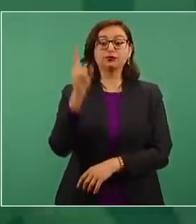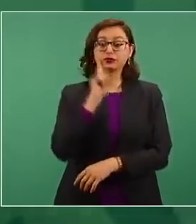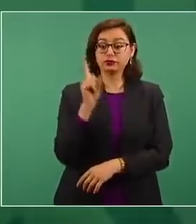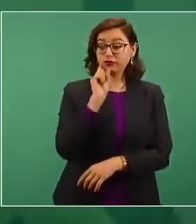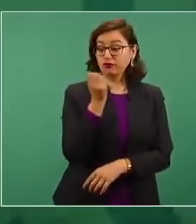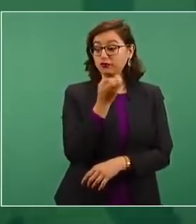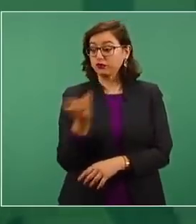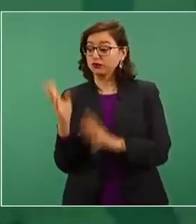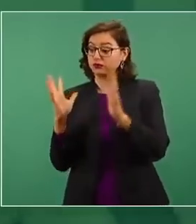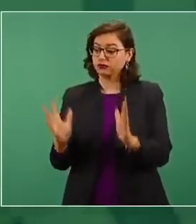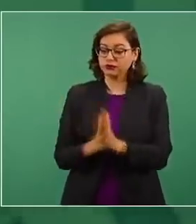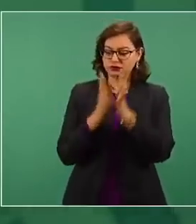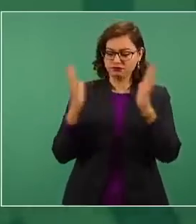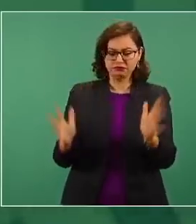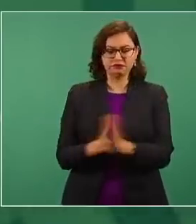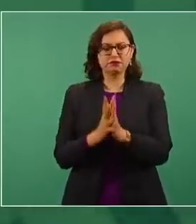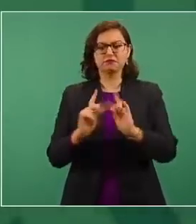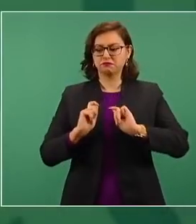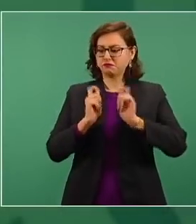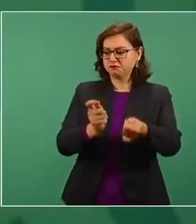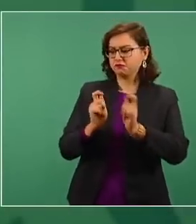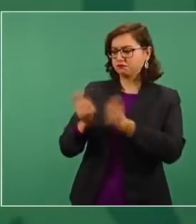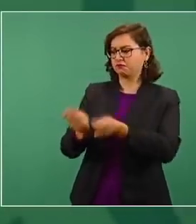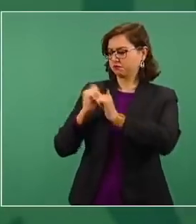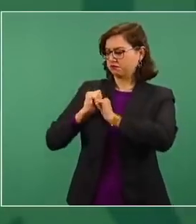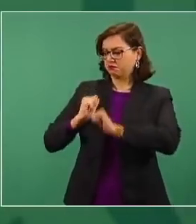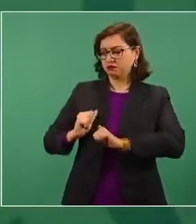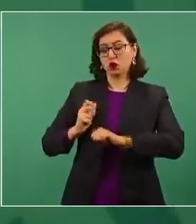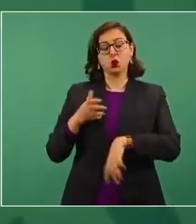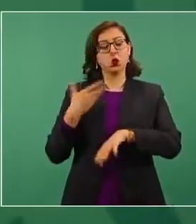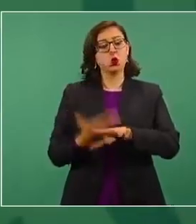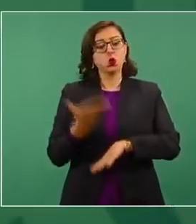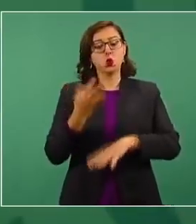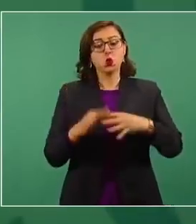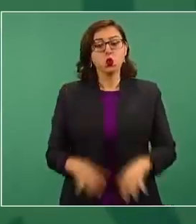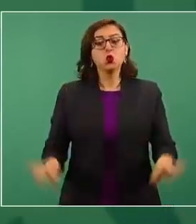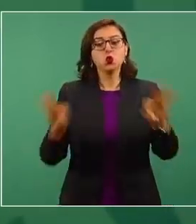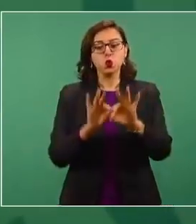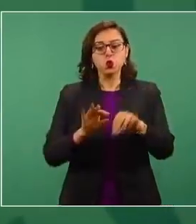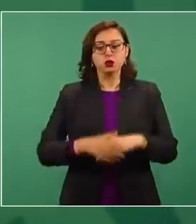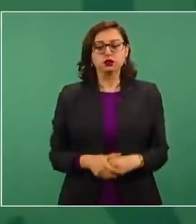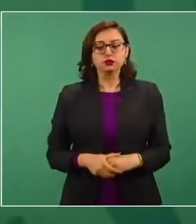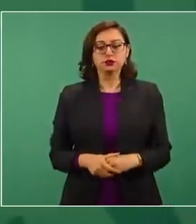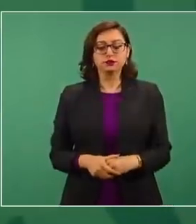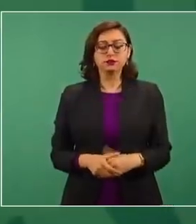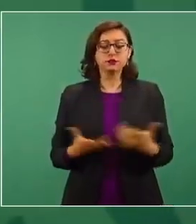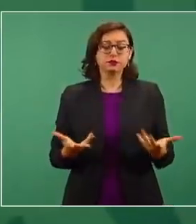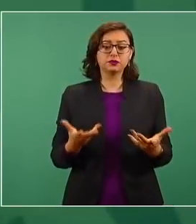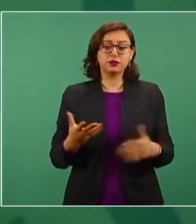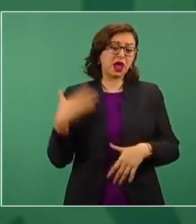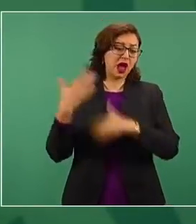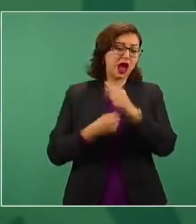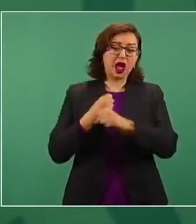mujeres en espacio de toma de decisiones es fundamental para desterrar la indiferencia, la